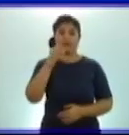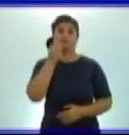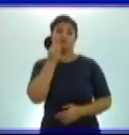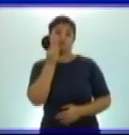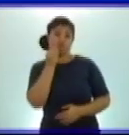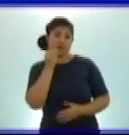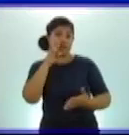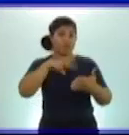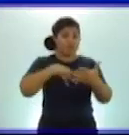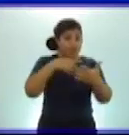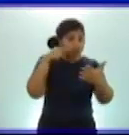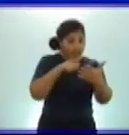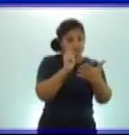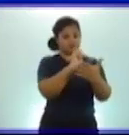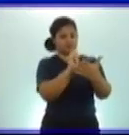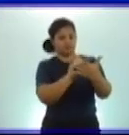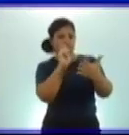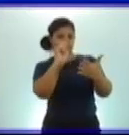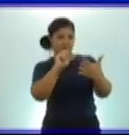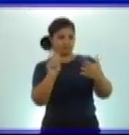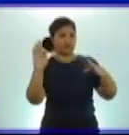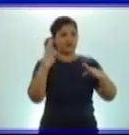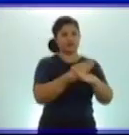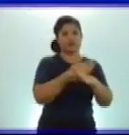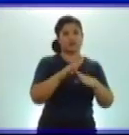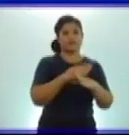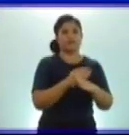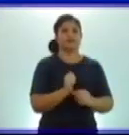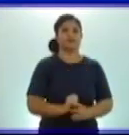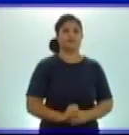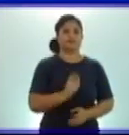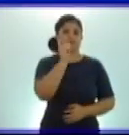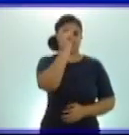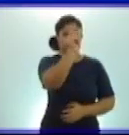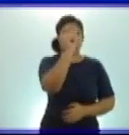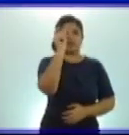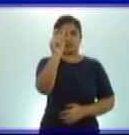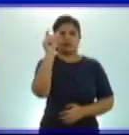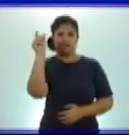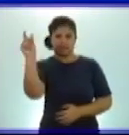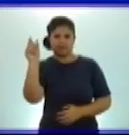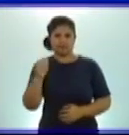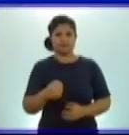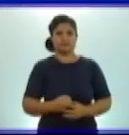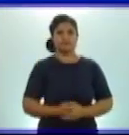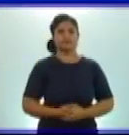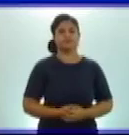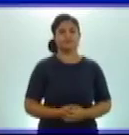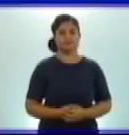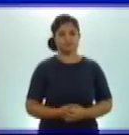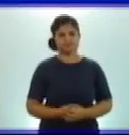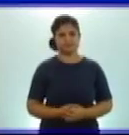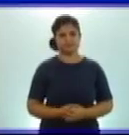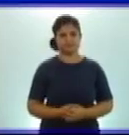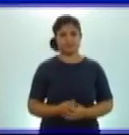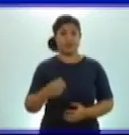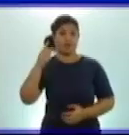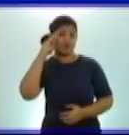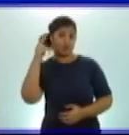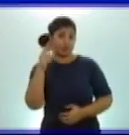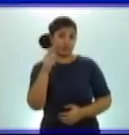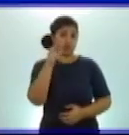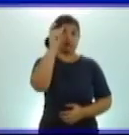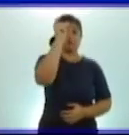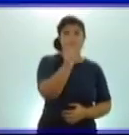¿qué quiero que veamos en este ejercicio? En primer lugar, tenemos que trazar correctamente la tabla. Yo estoy